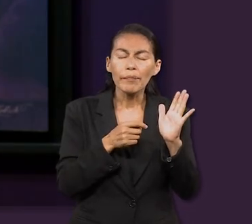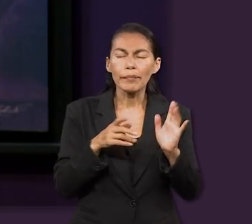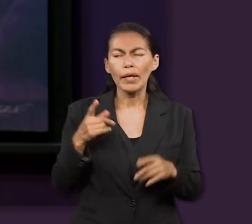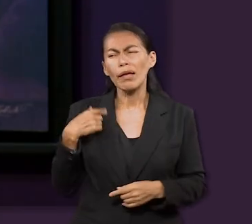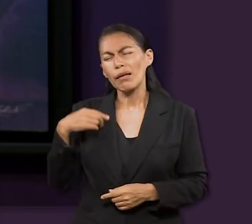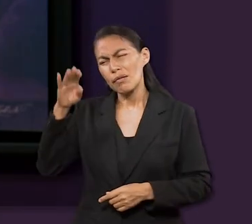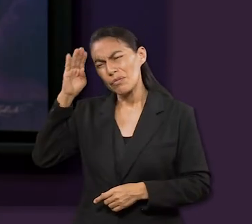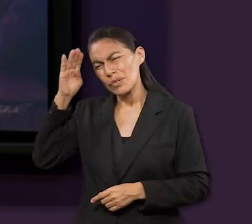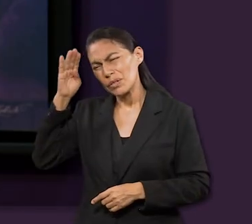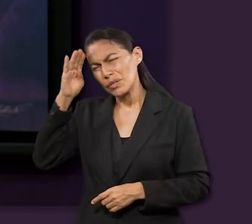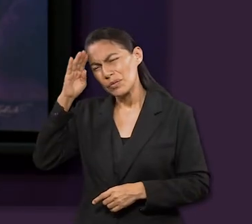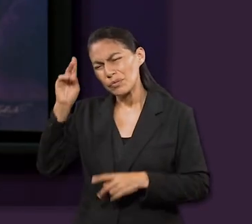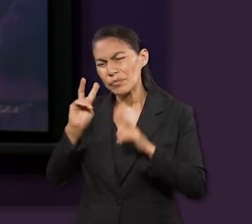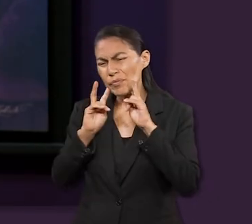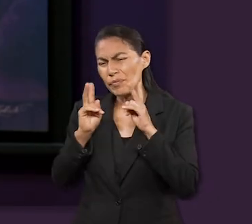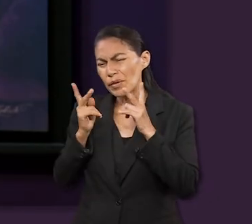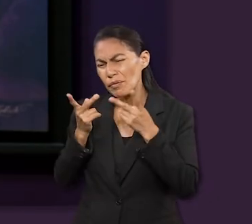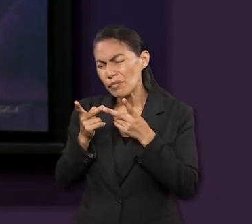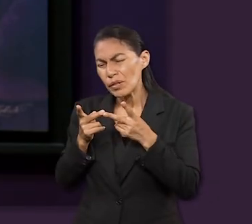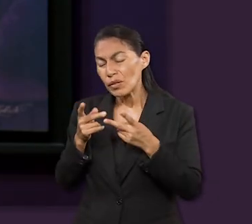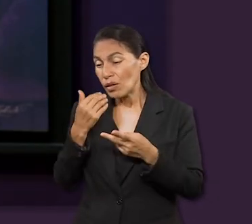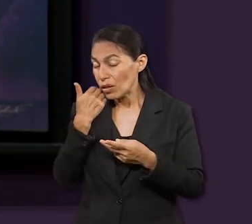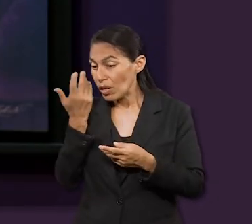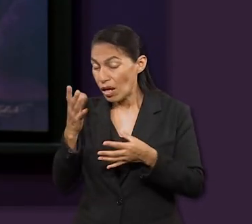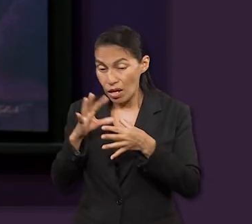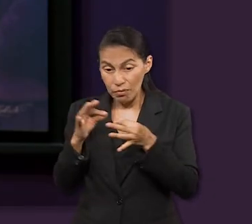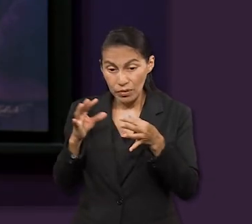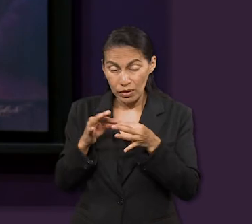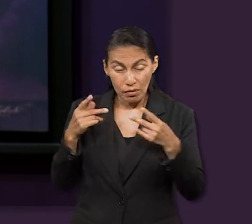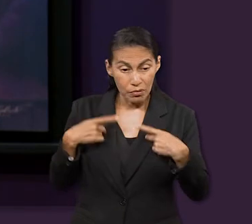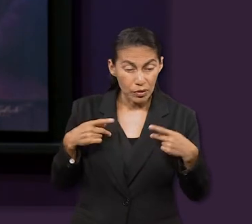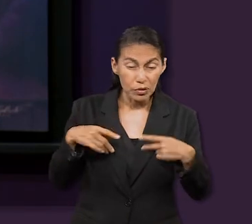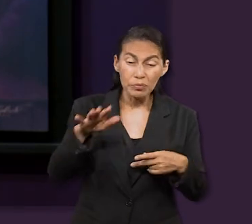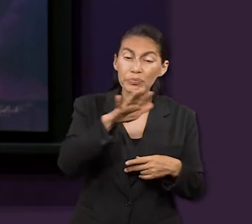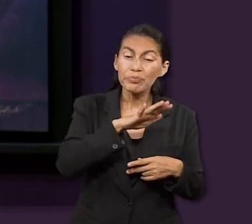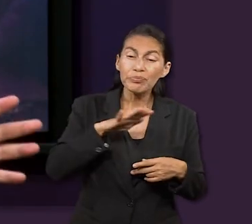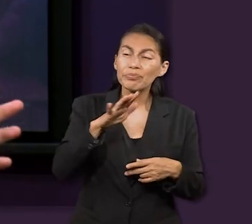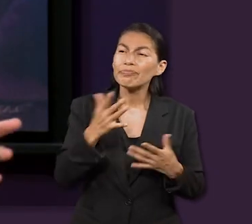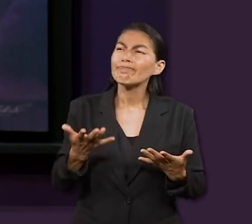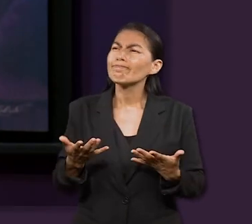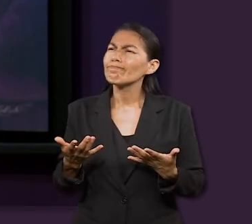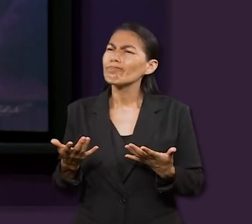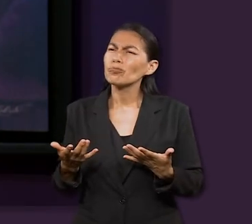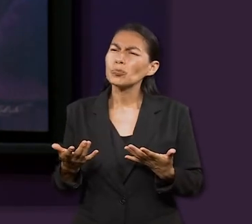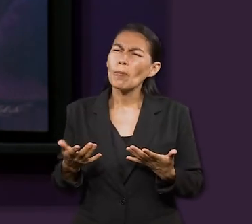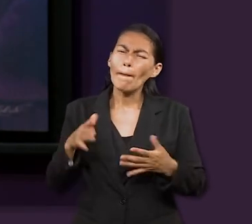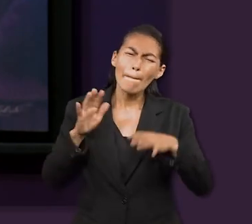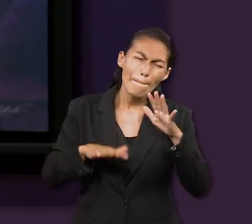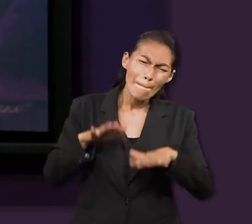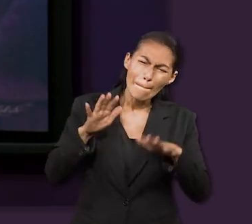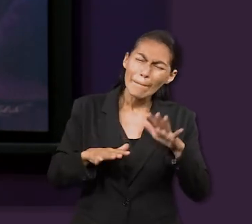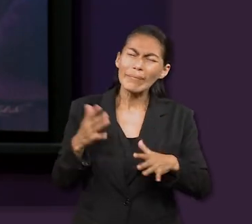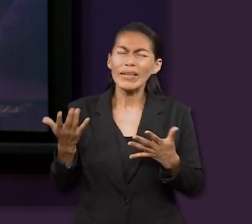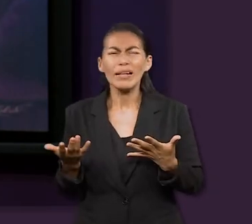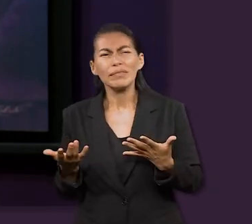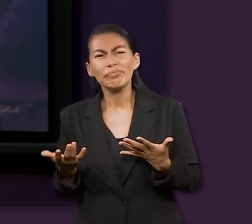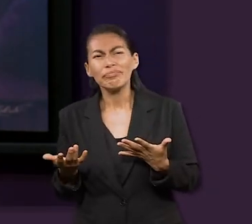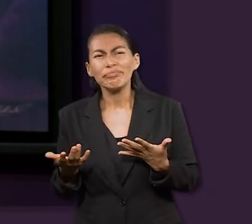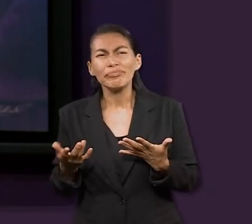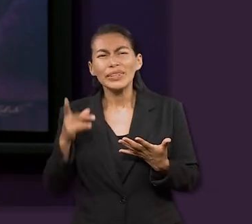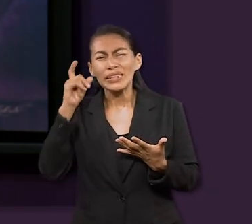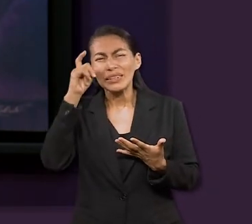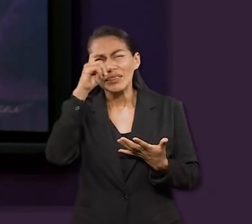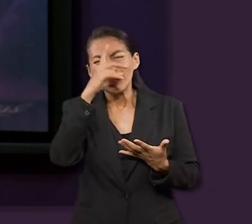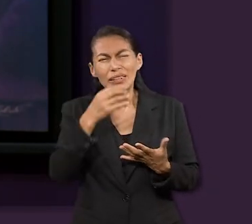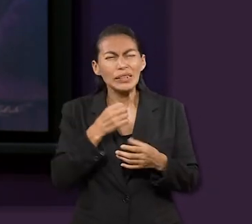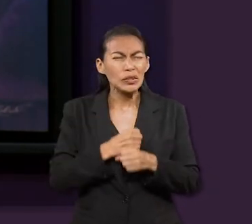darnos como una dosis de realidad a los cristianos, ¿no? Porque como se comentaba al principio, en ocasiones